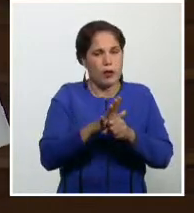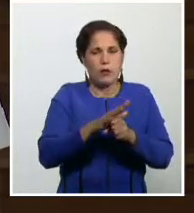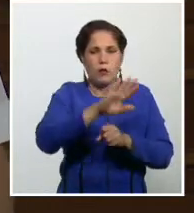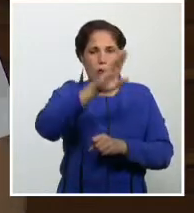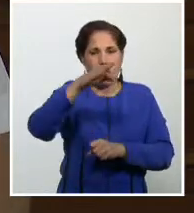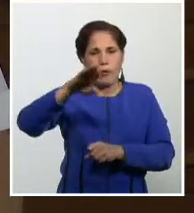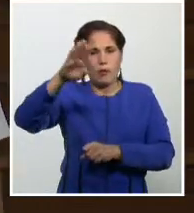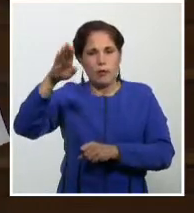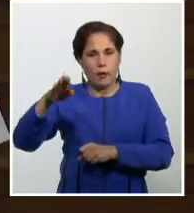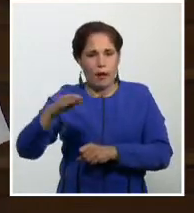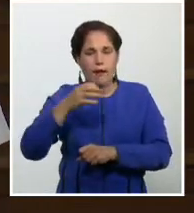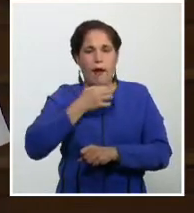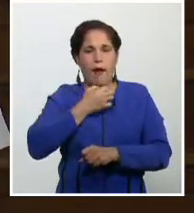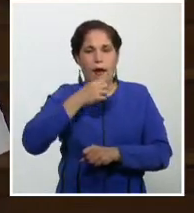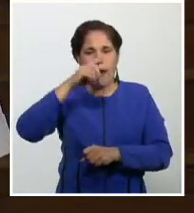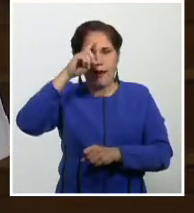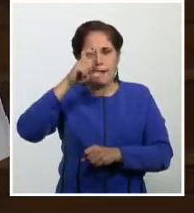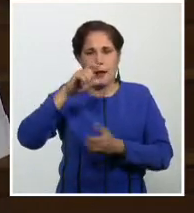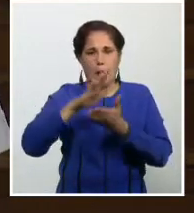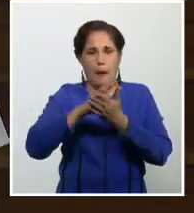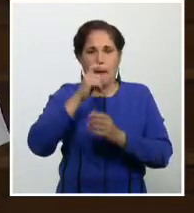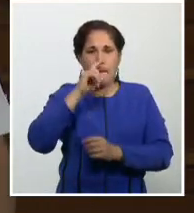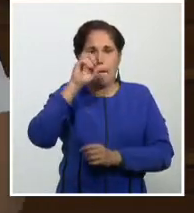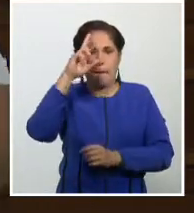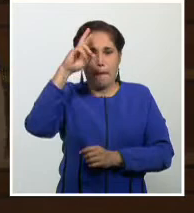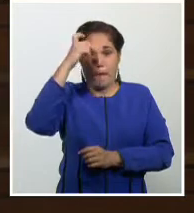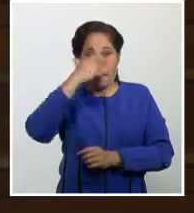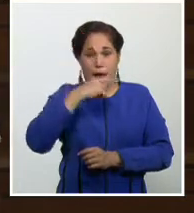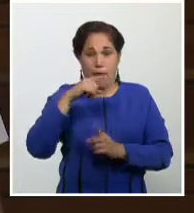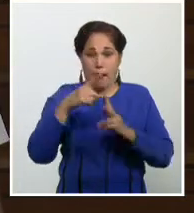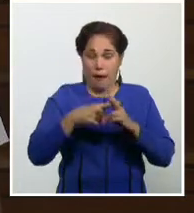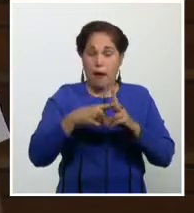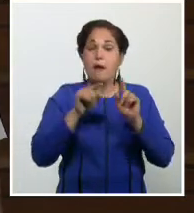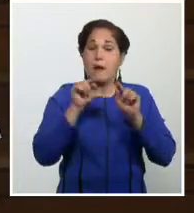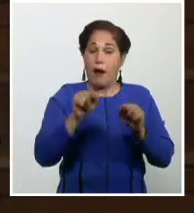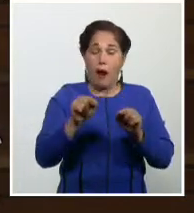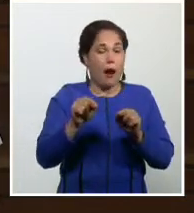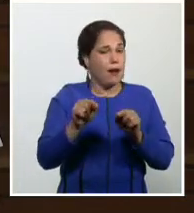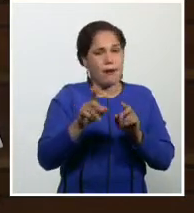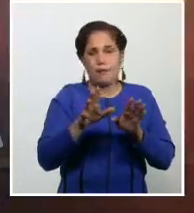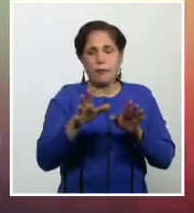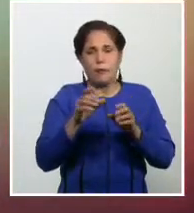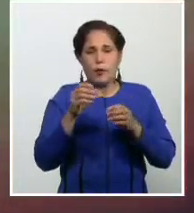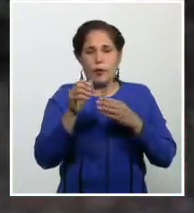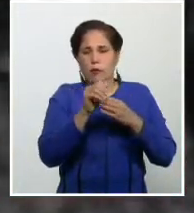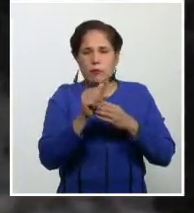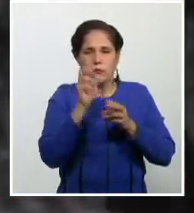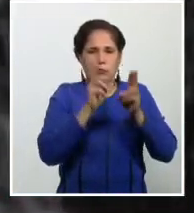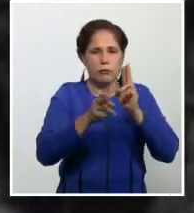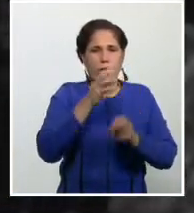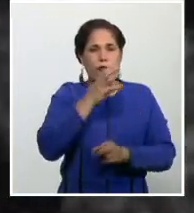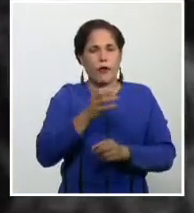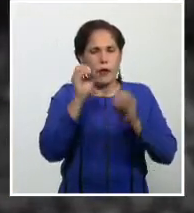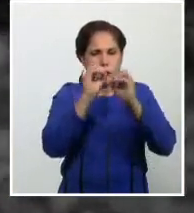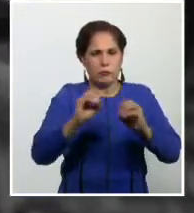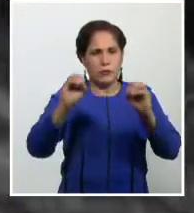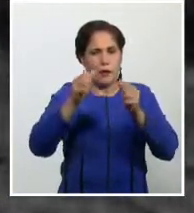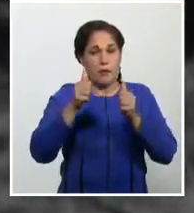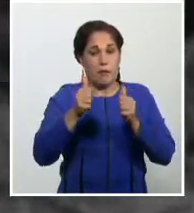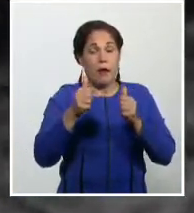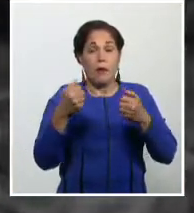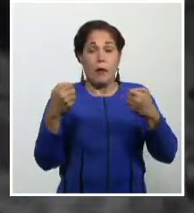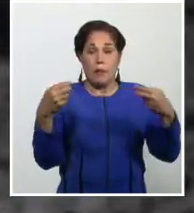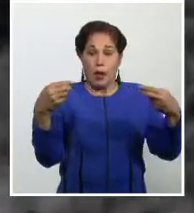Y entonces se organiza la operación Jaula, que fue la que le partió el espinazo al gobierno de los Estados Unidos. En esta confrontación,